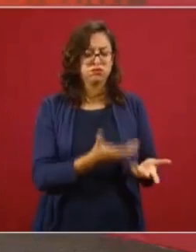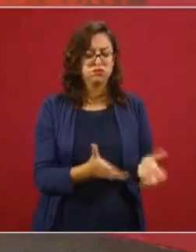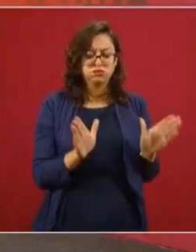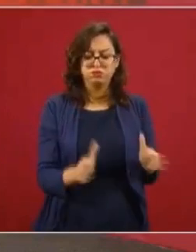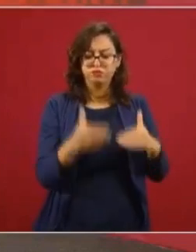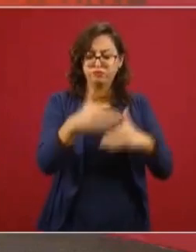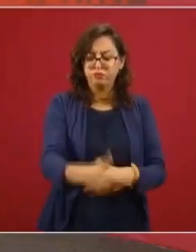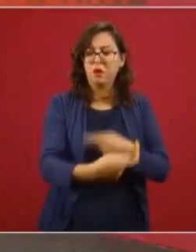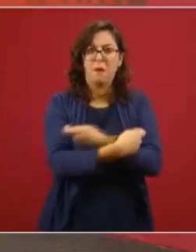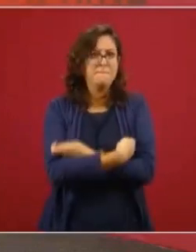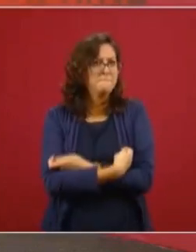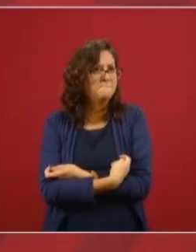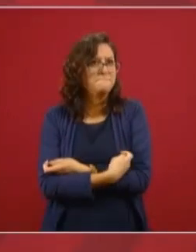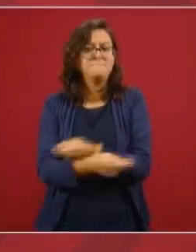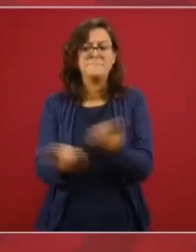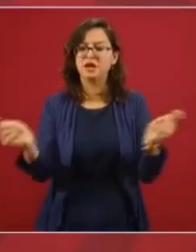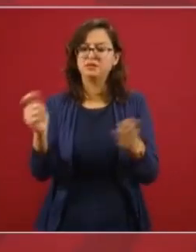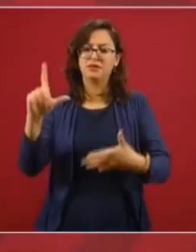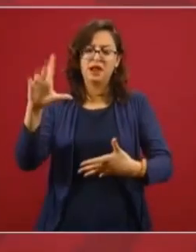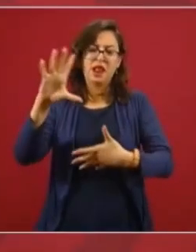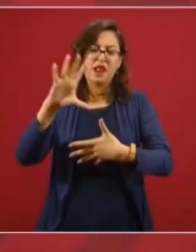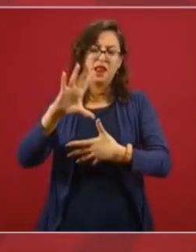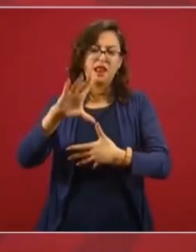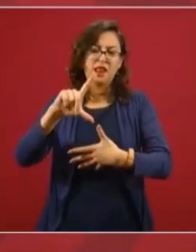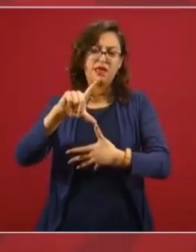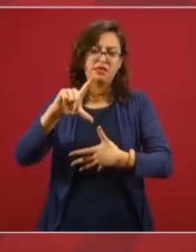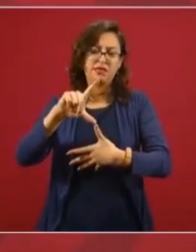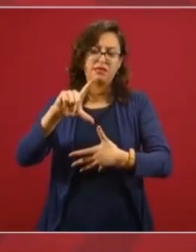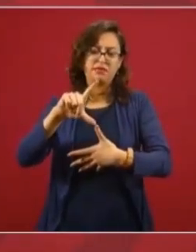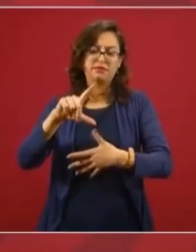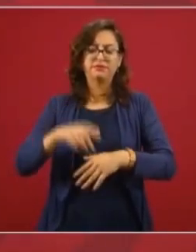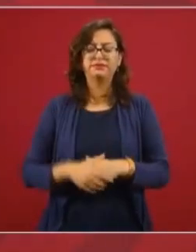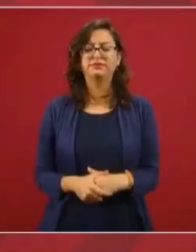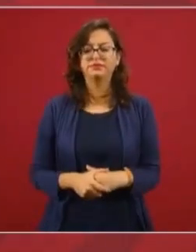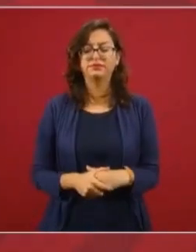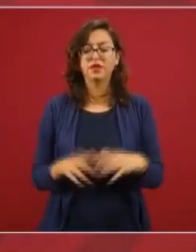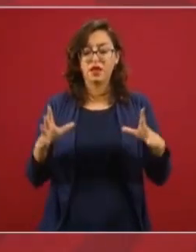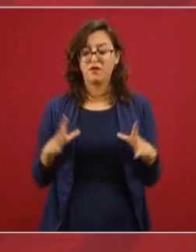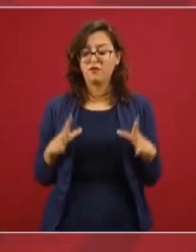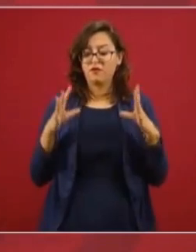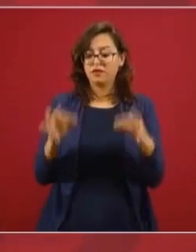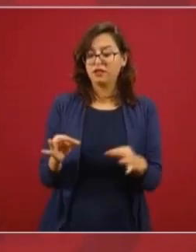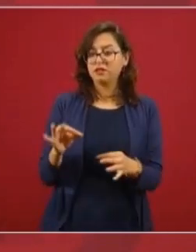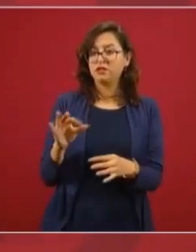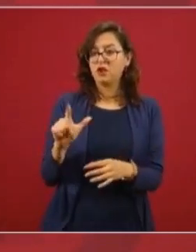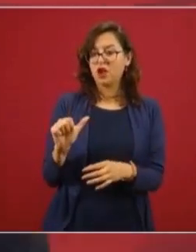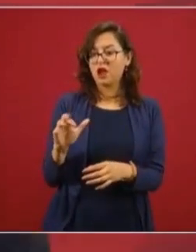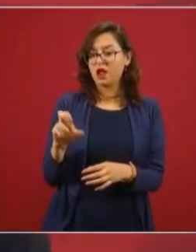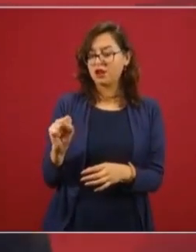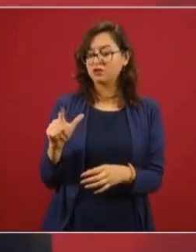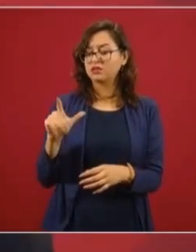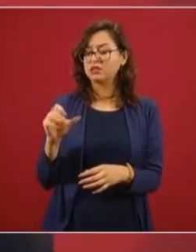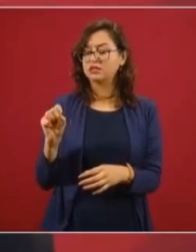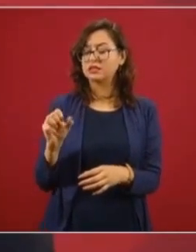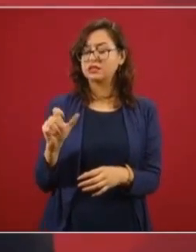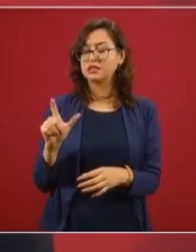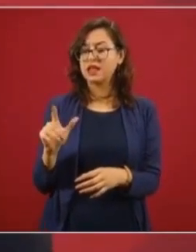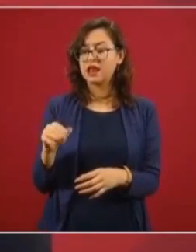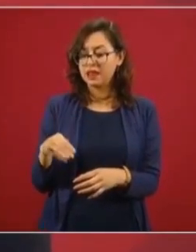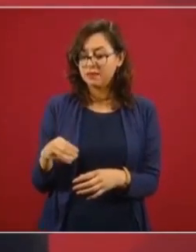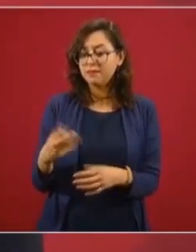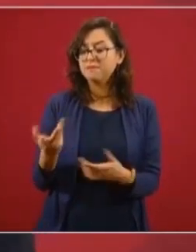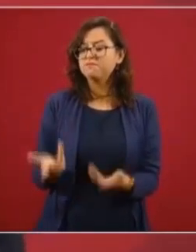México hacia toda Latinoamérica. La Fundación Carlos Slim participará con la disponibilidad de los